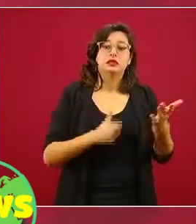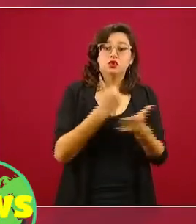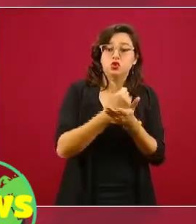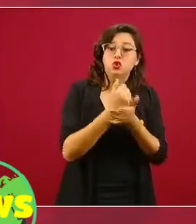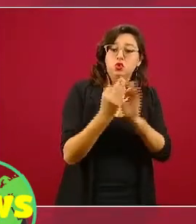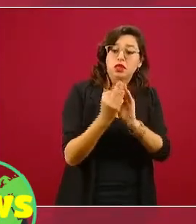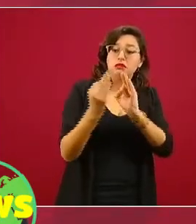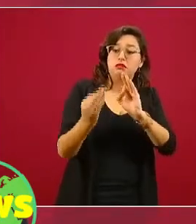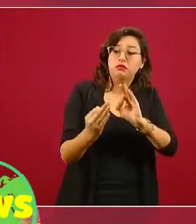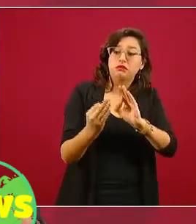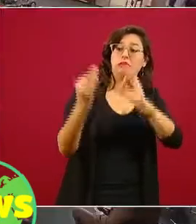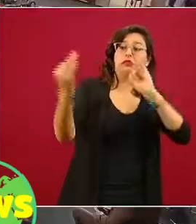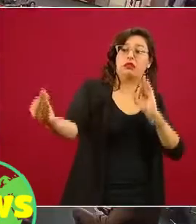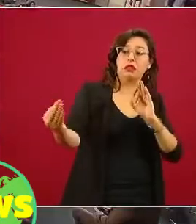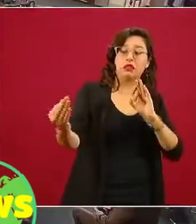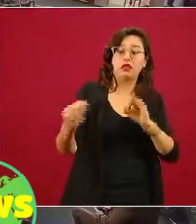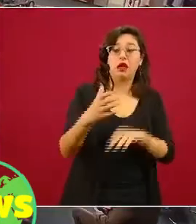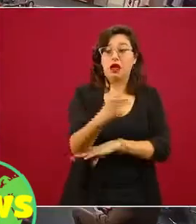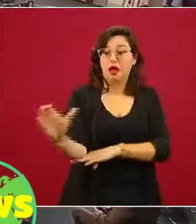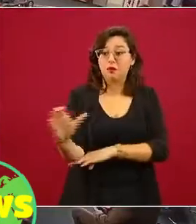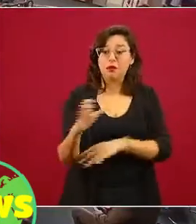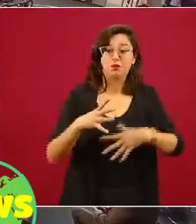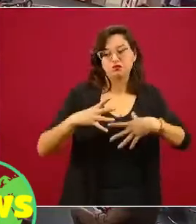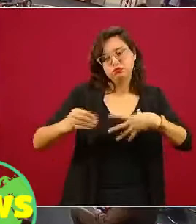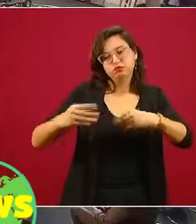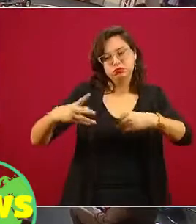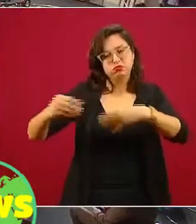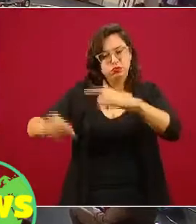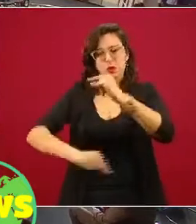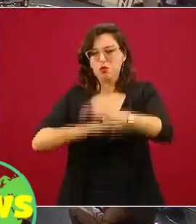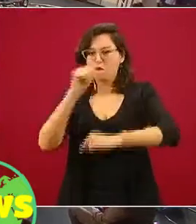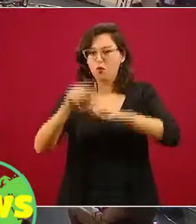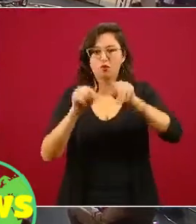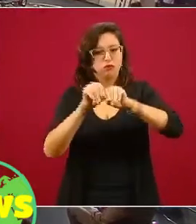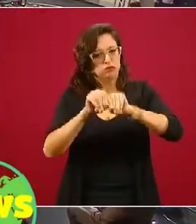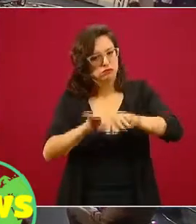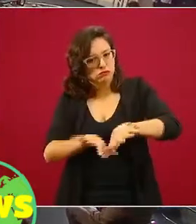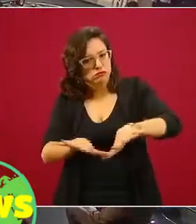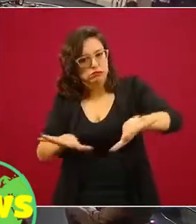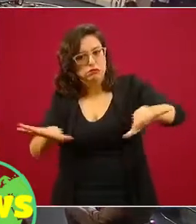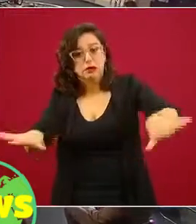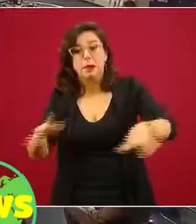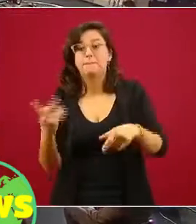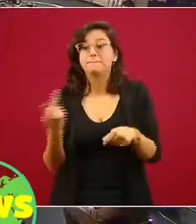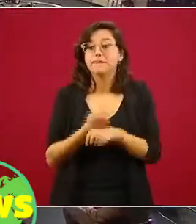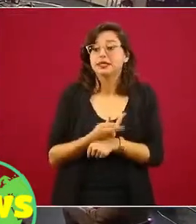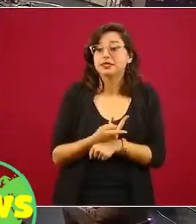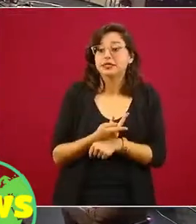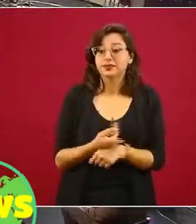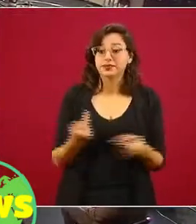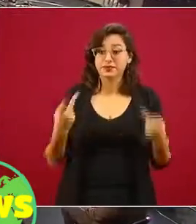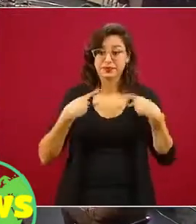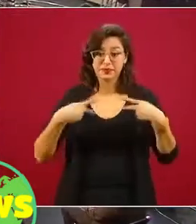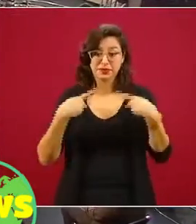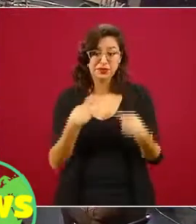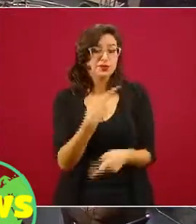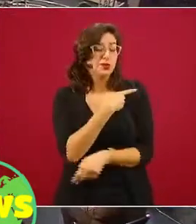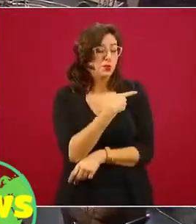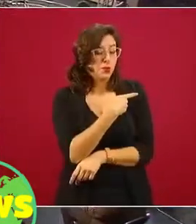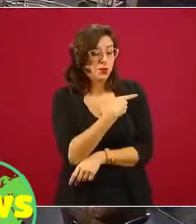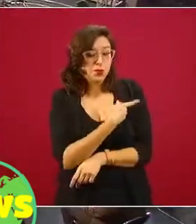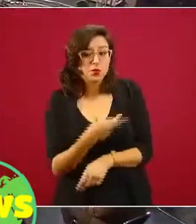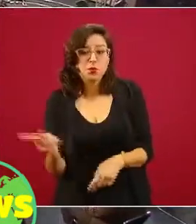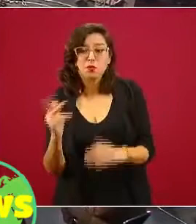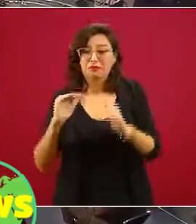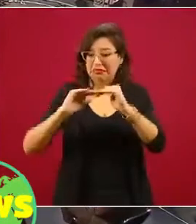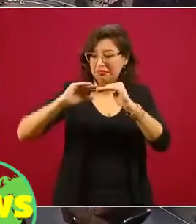rurales rurales. Y como ahí viven las personas que están menos favorecidas social y económicamente, porque también